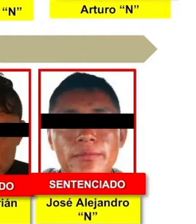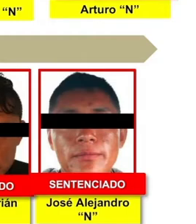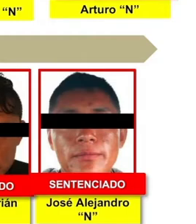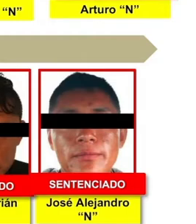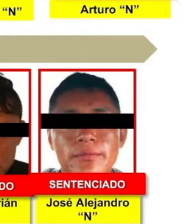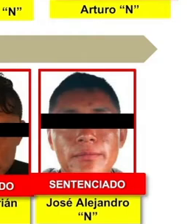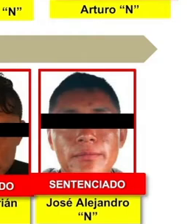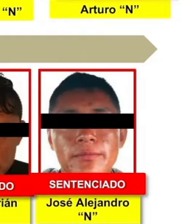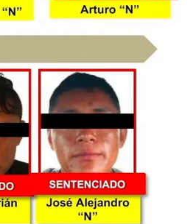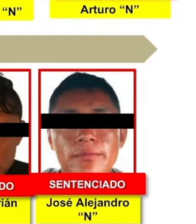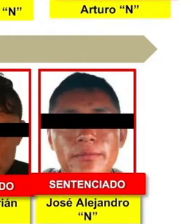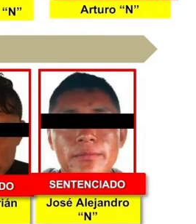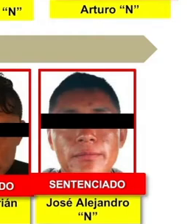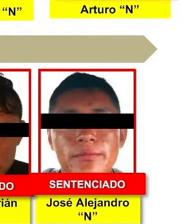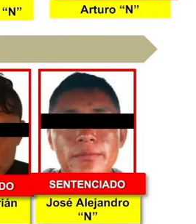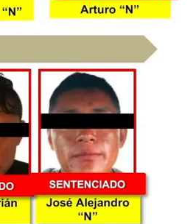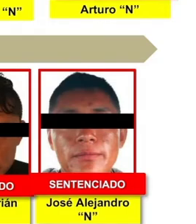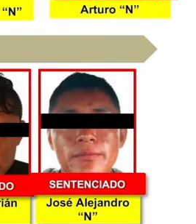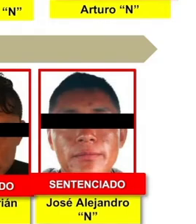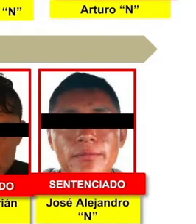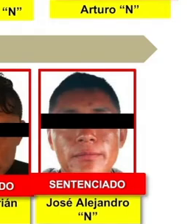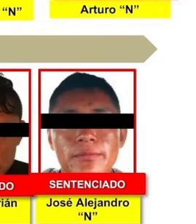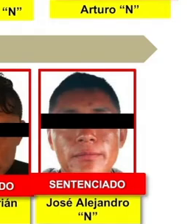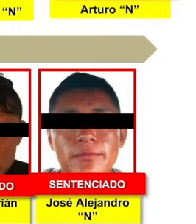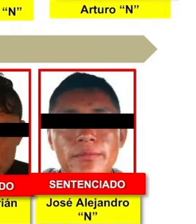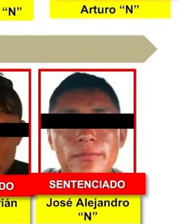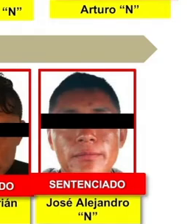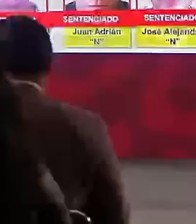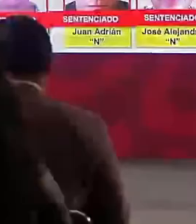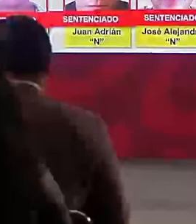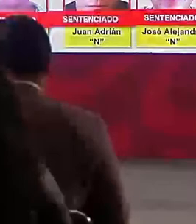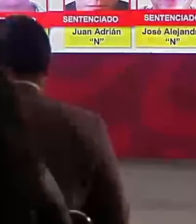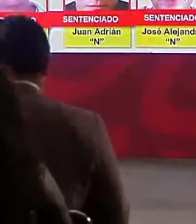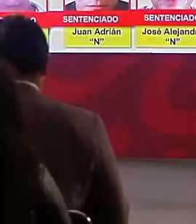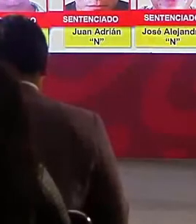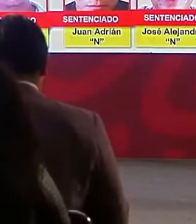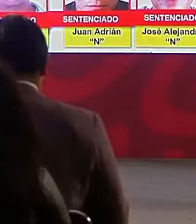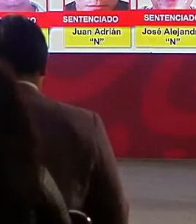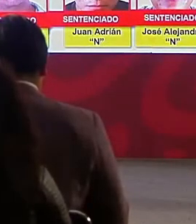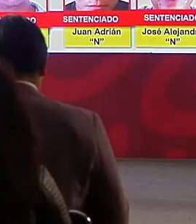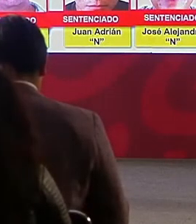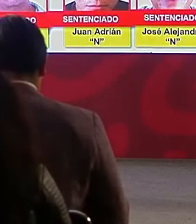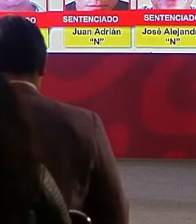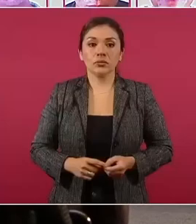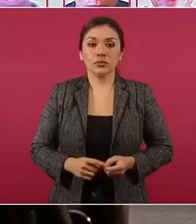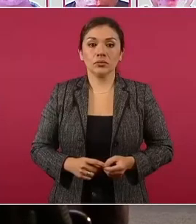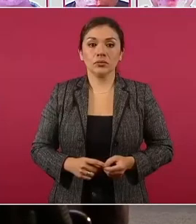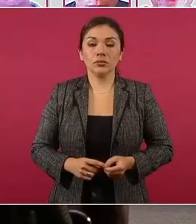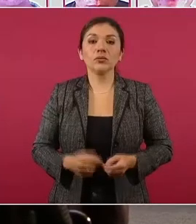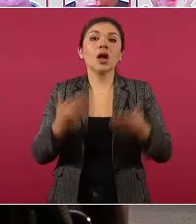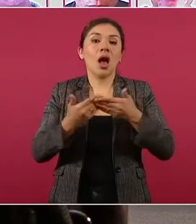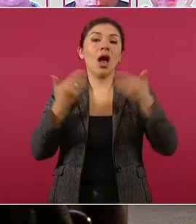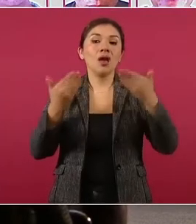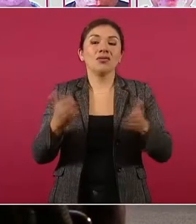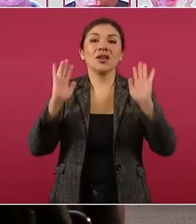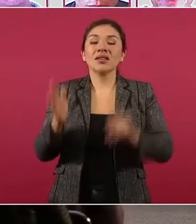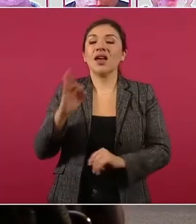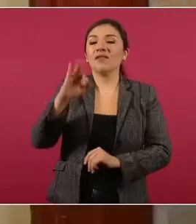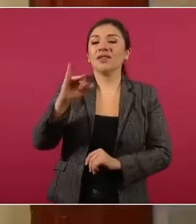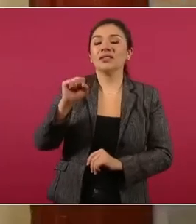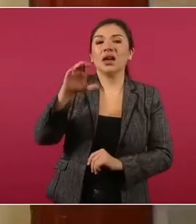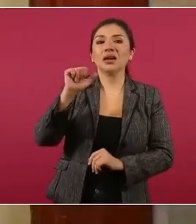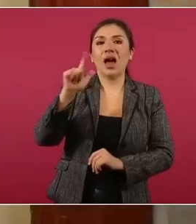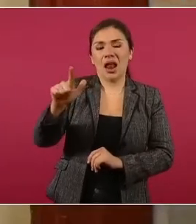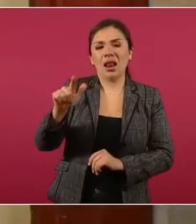Ciudad de México de Ariadna, en el caso ya la Fiscalía de la Ciudad de México ha informado profusamente